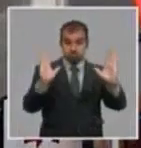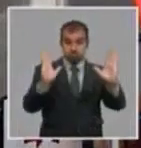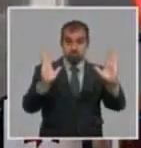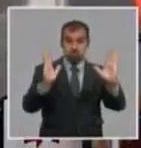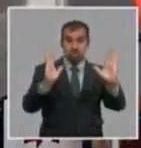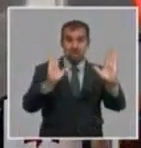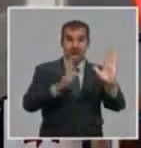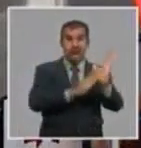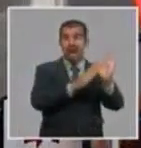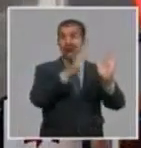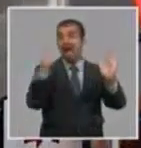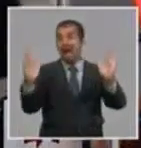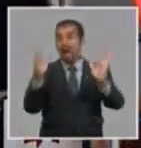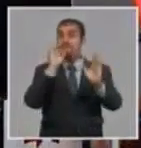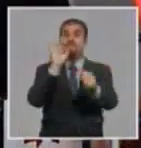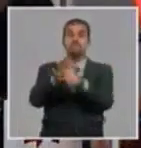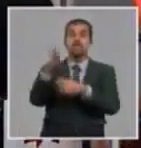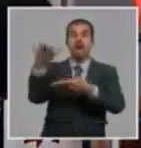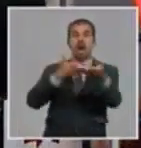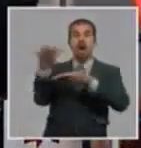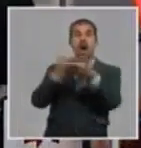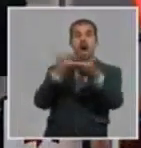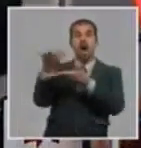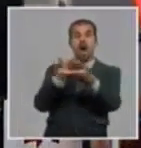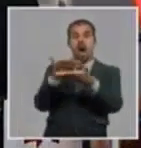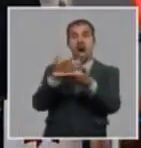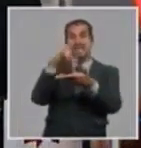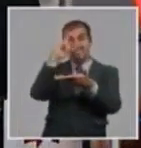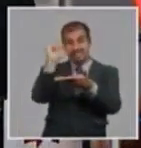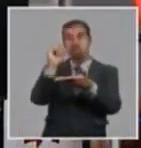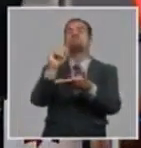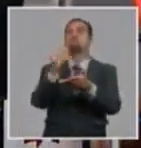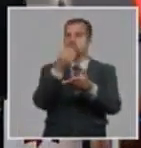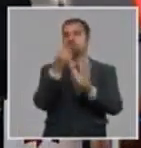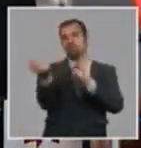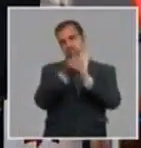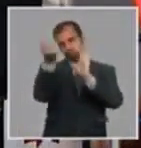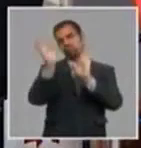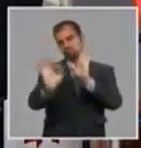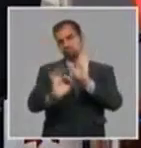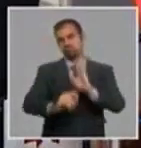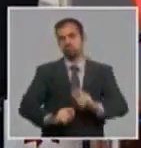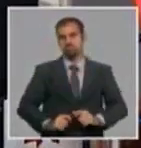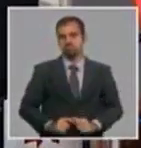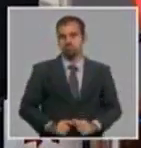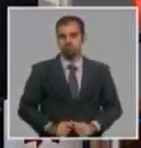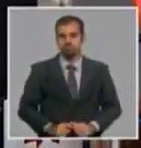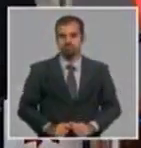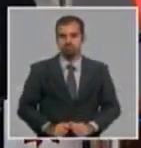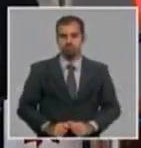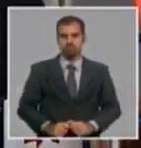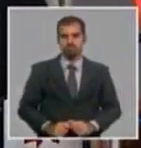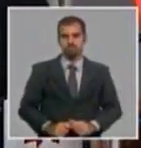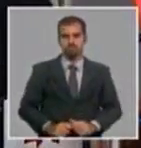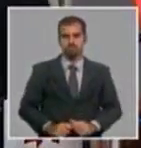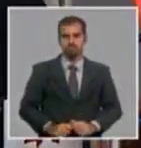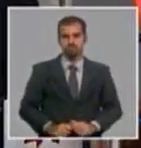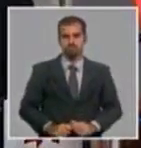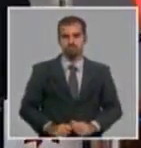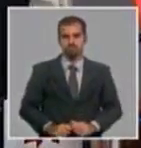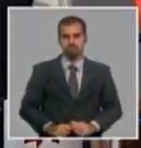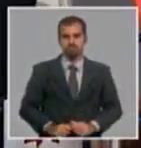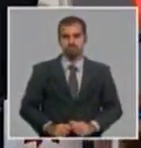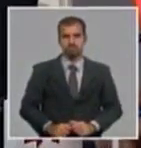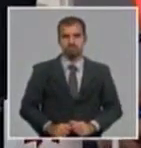comercialización y tienen que tener una velocidad en su contabilidad. O que refiere realmente el hecho económico. También